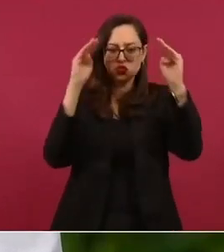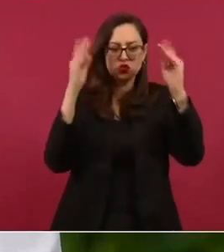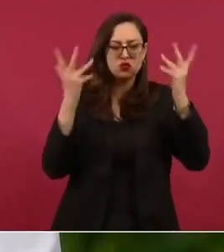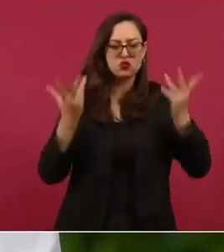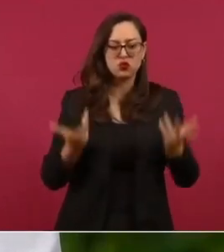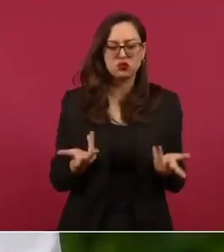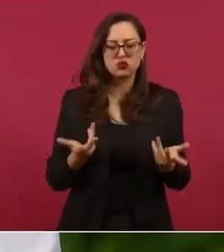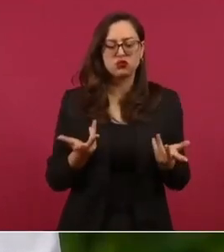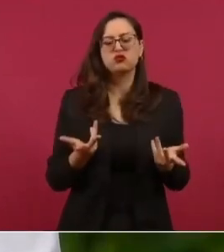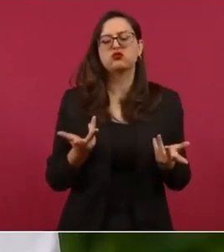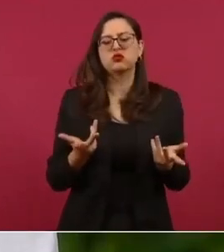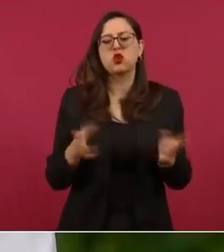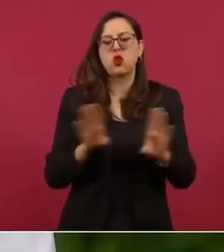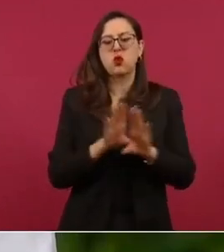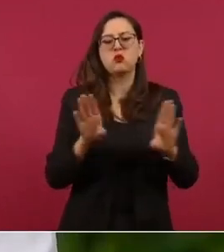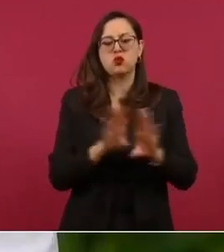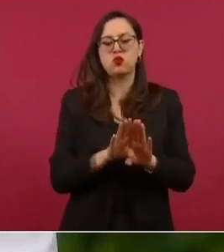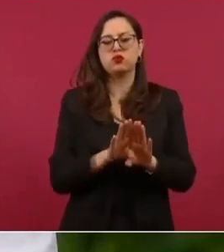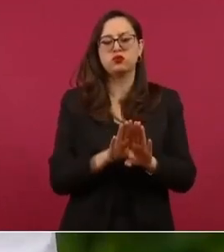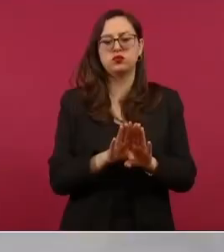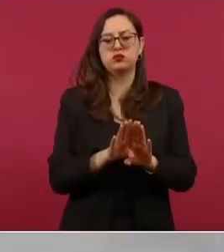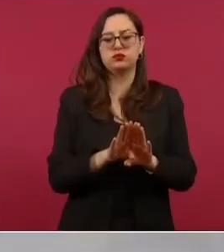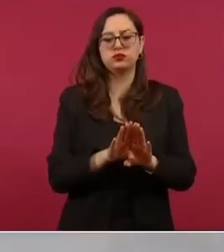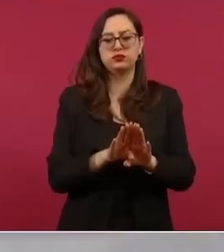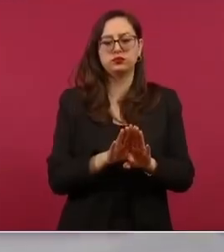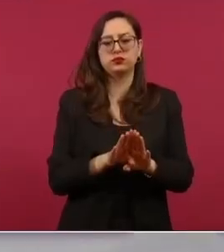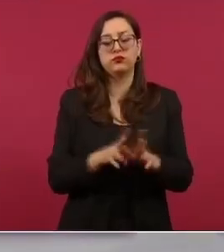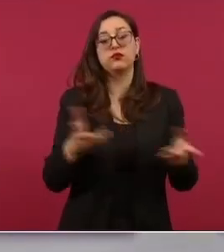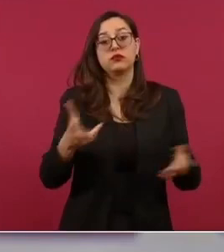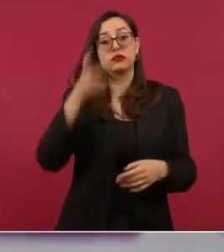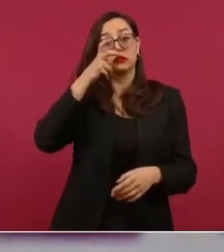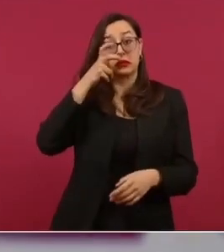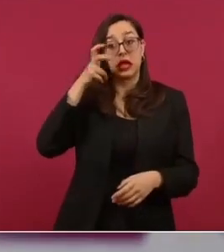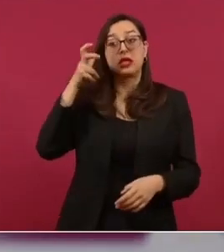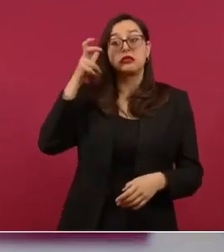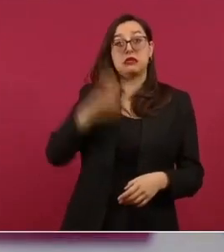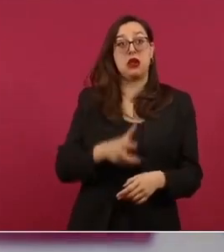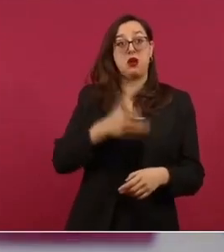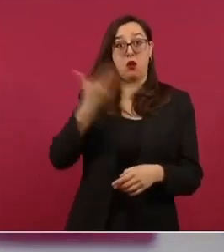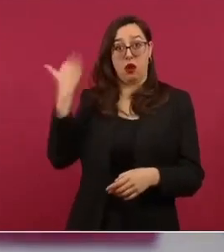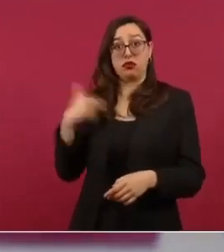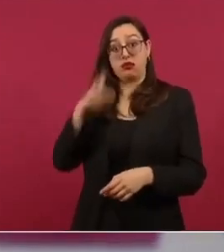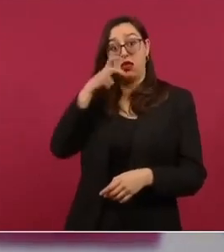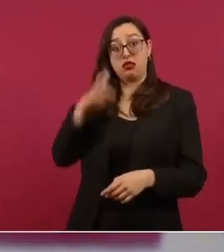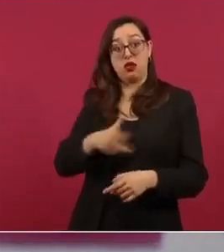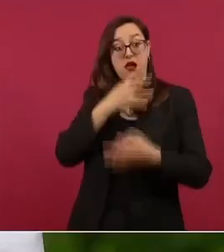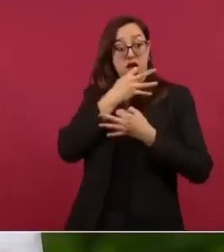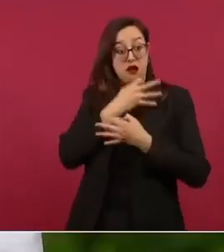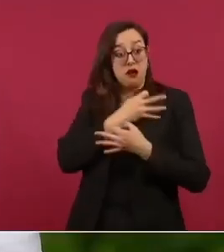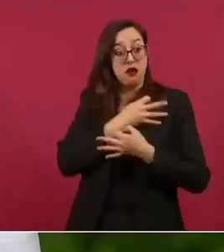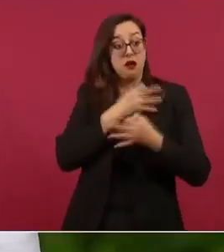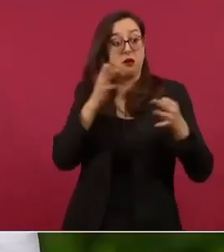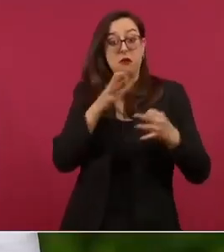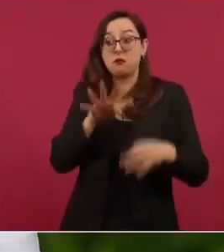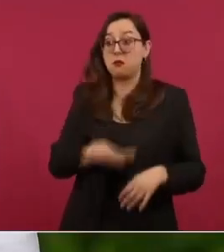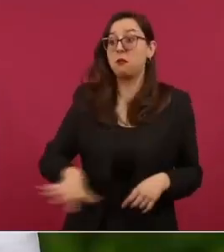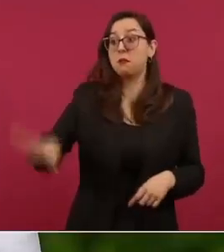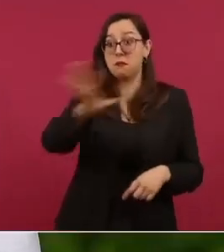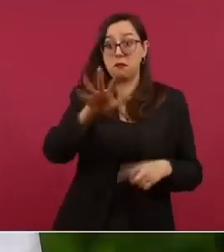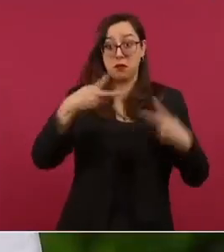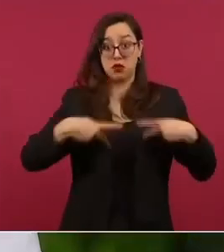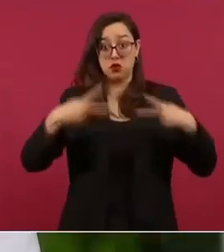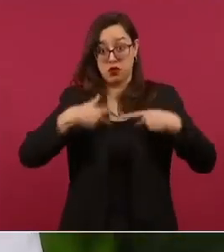expresó el padre de nuestra patria Miguel Hidalgo y Costilla el pueblo que quiere ser libre